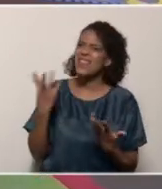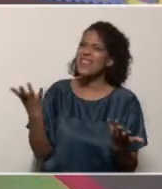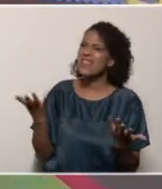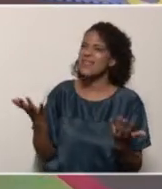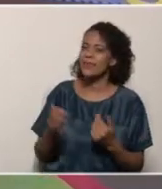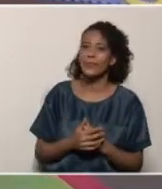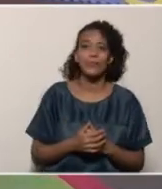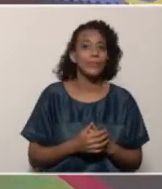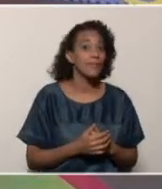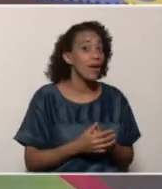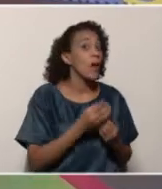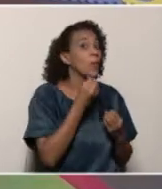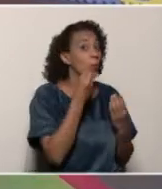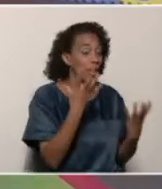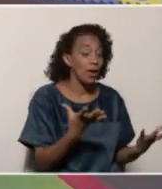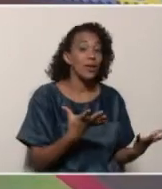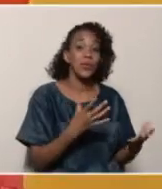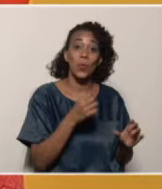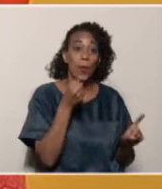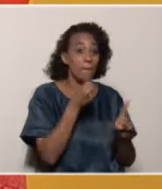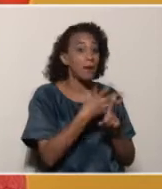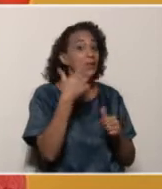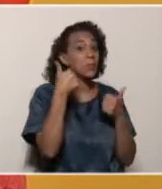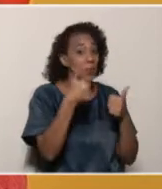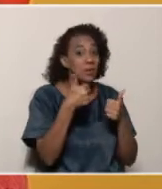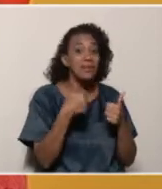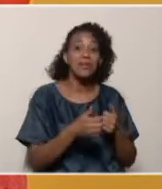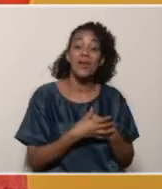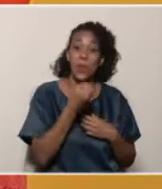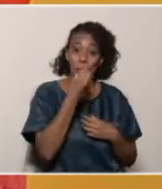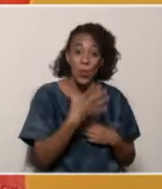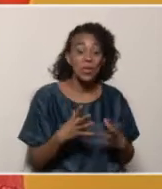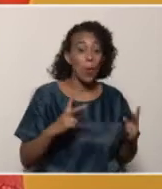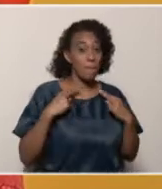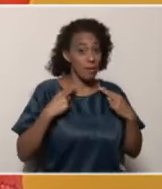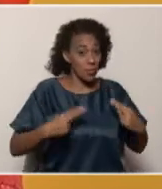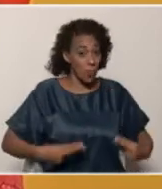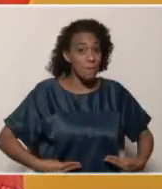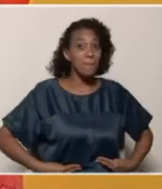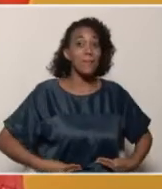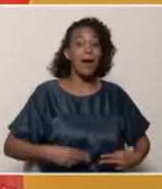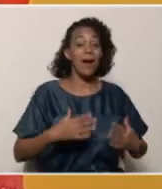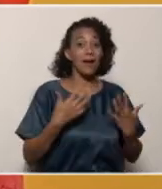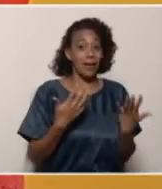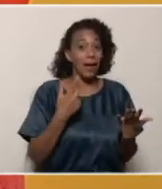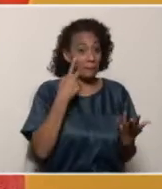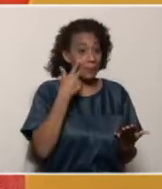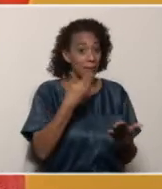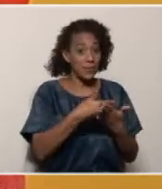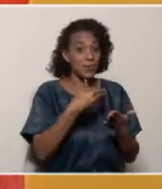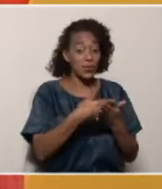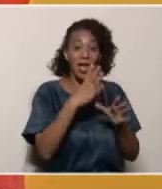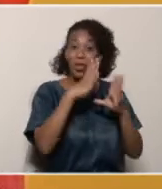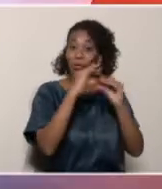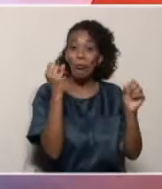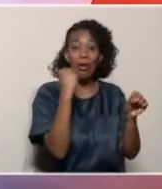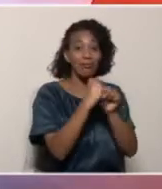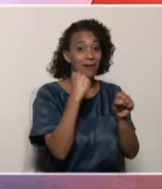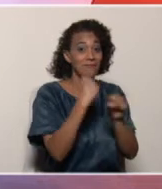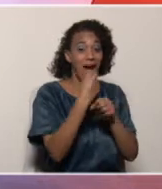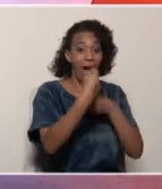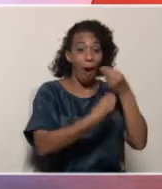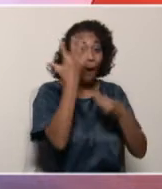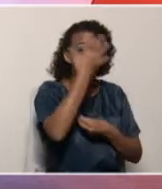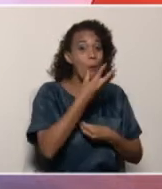de ese video? Sí, no, bueno, muy importante y sobre todo la parte humana porque se pudo evidenciar todo lo que se pudo hacer